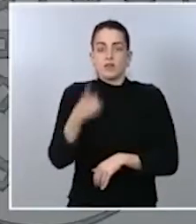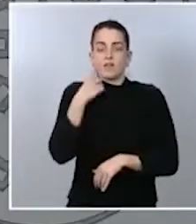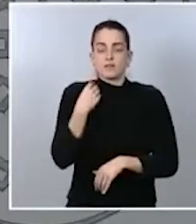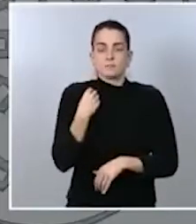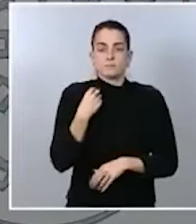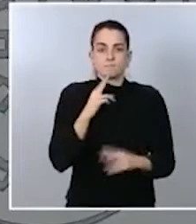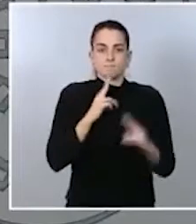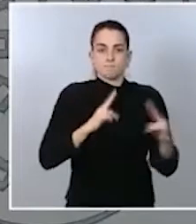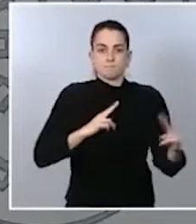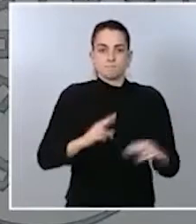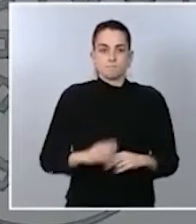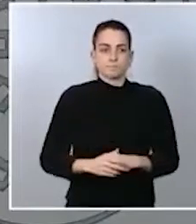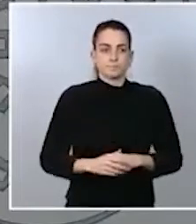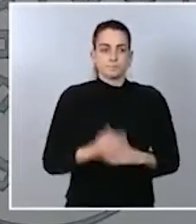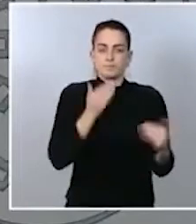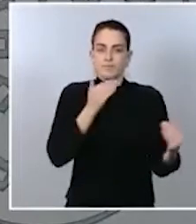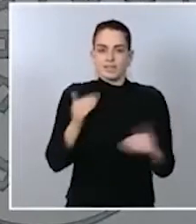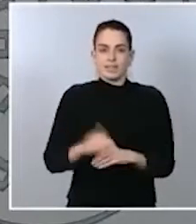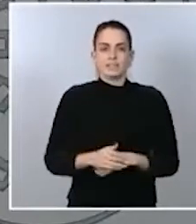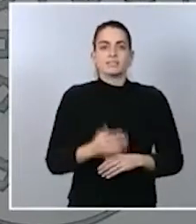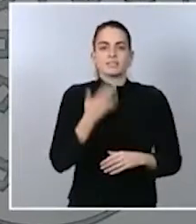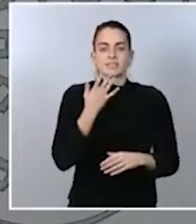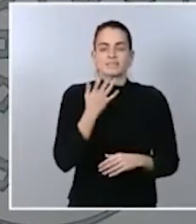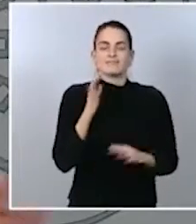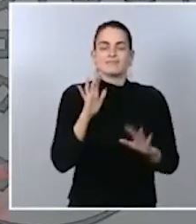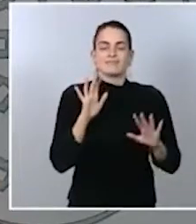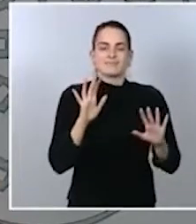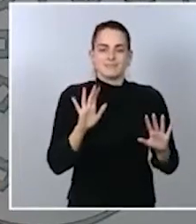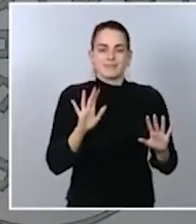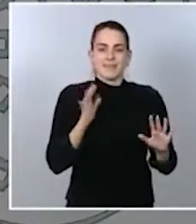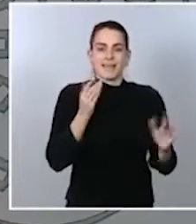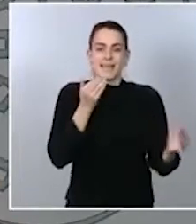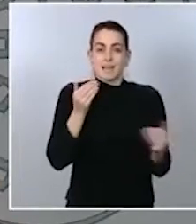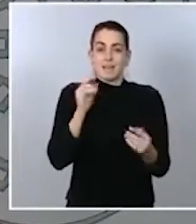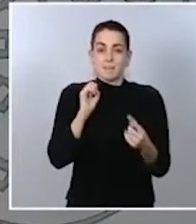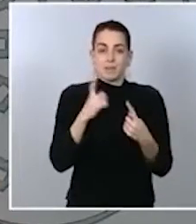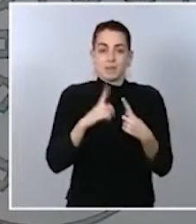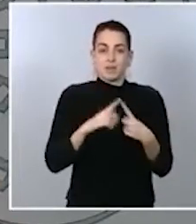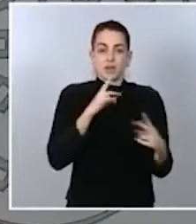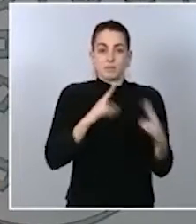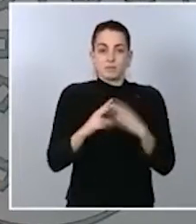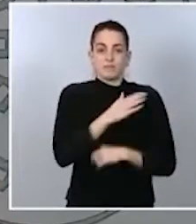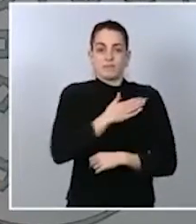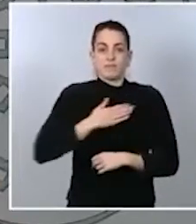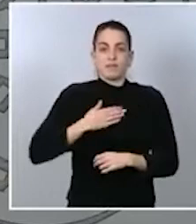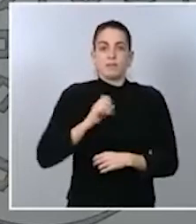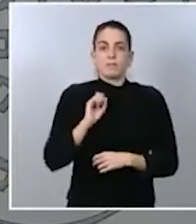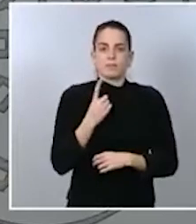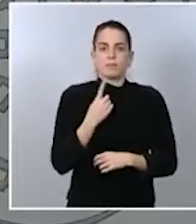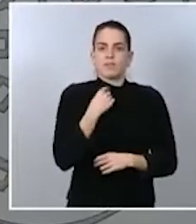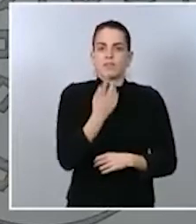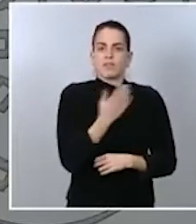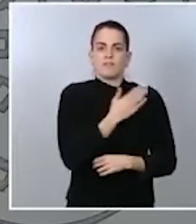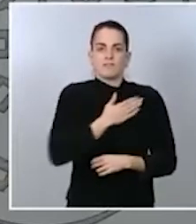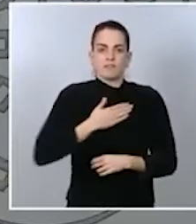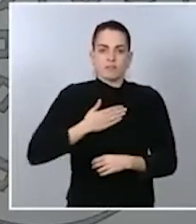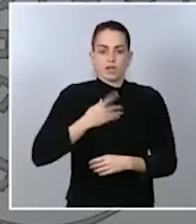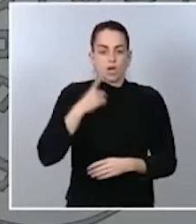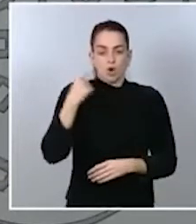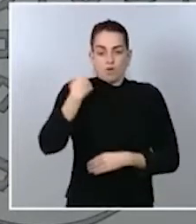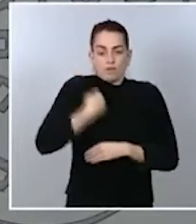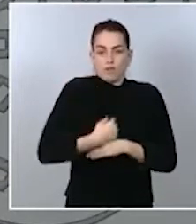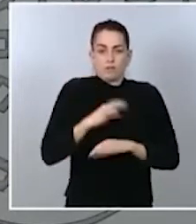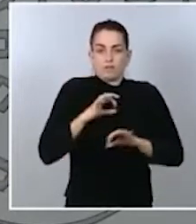Sí, muchas gracias. Y en relación con la primera cuestión, yo lo primero que quiero poner en valor, me parece obligado, es que los suministros